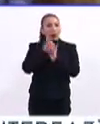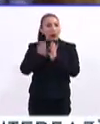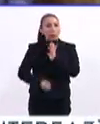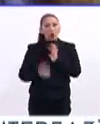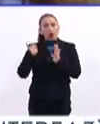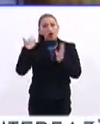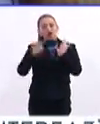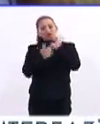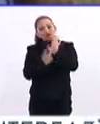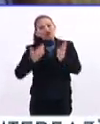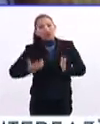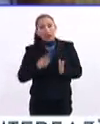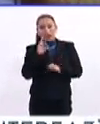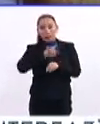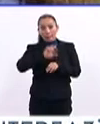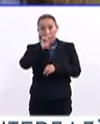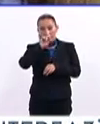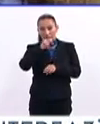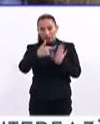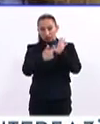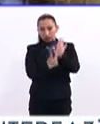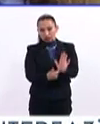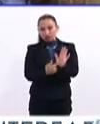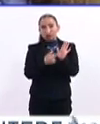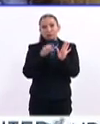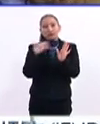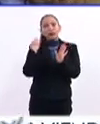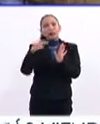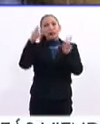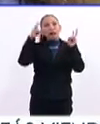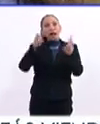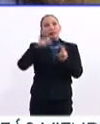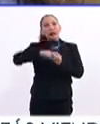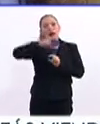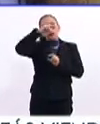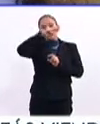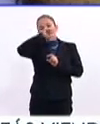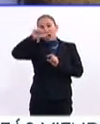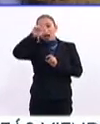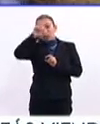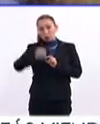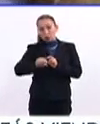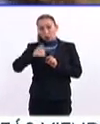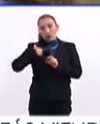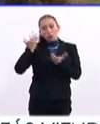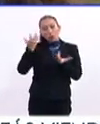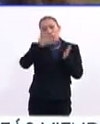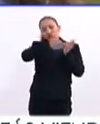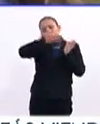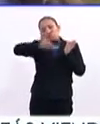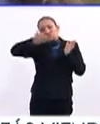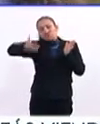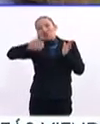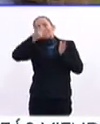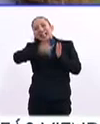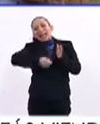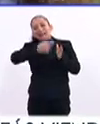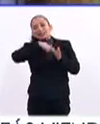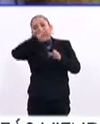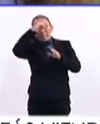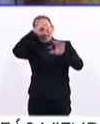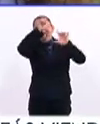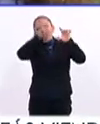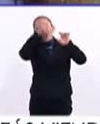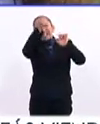espectáculos. El día 20 tenemos un espectáculo que se llama De Norte a Sur, que vamos a hacer un recorrido por toda la